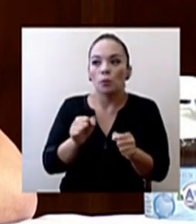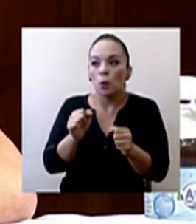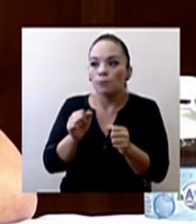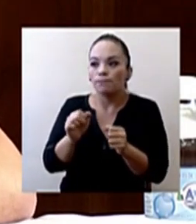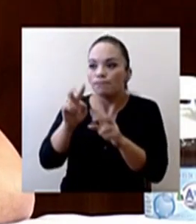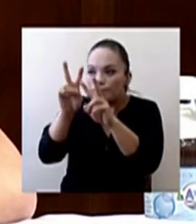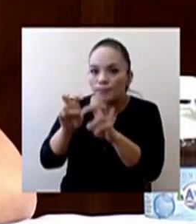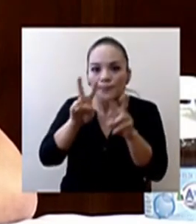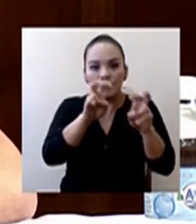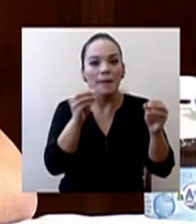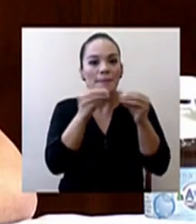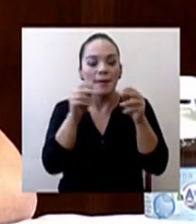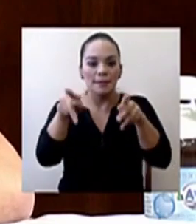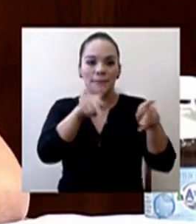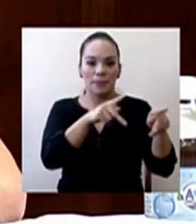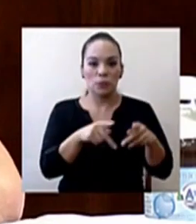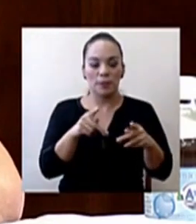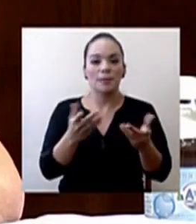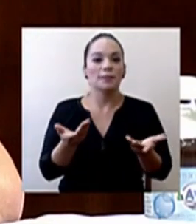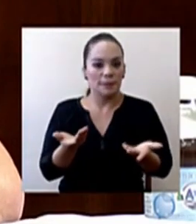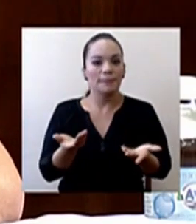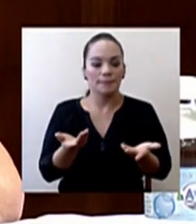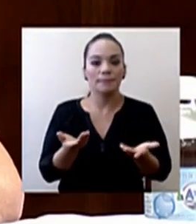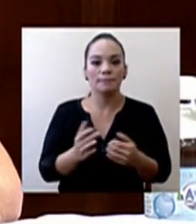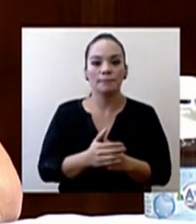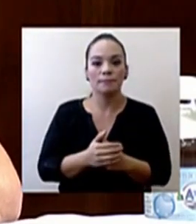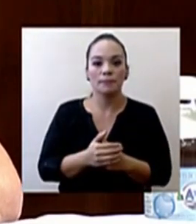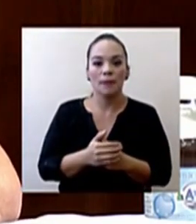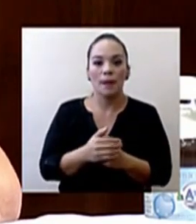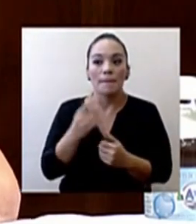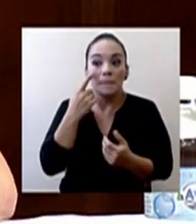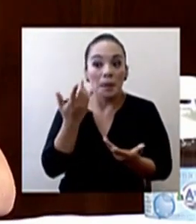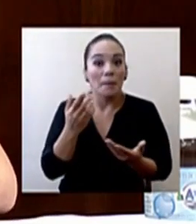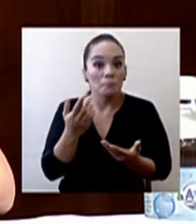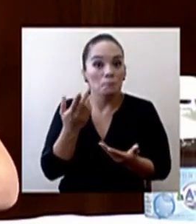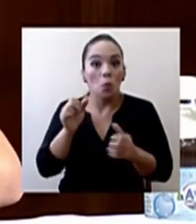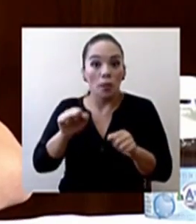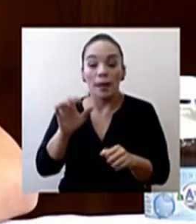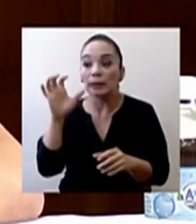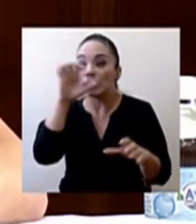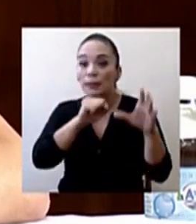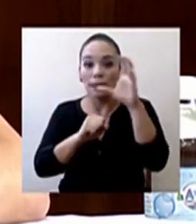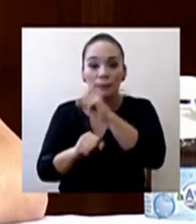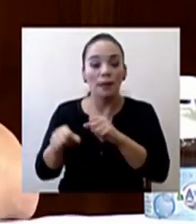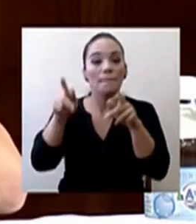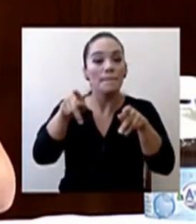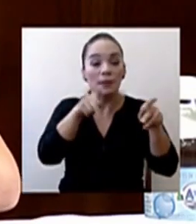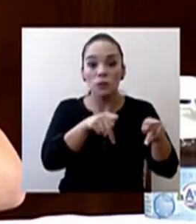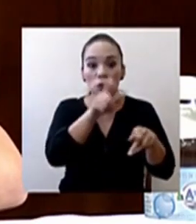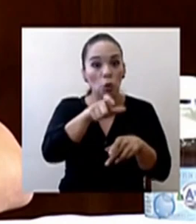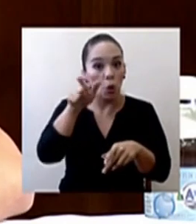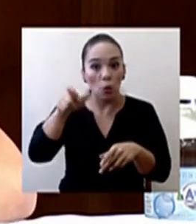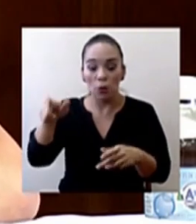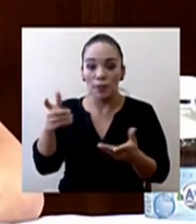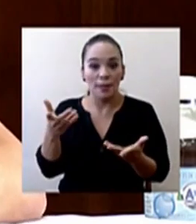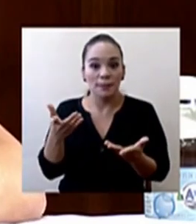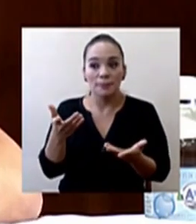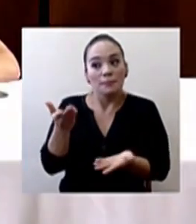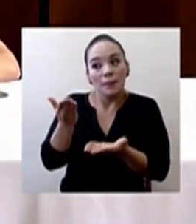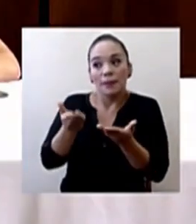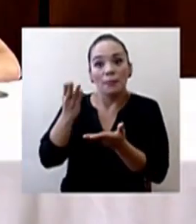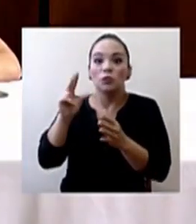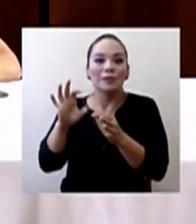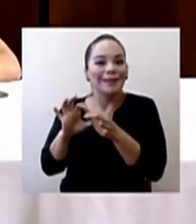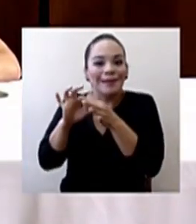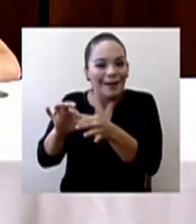pacientes para ver, ¿cómo se dice?, pues, detectar pacientes que no están tan amarrados a la definición de caso.